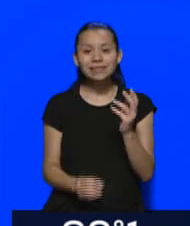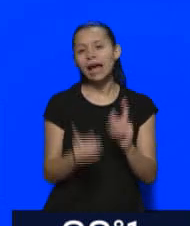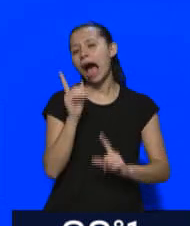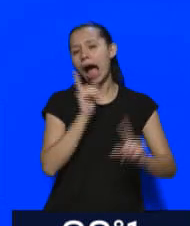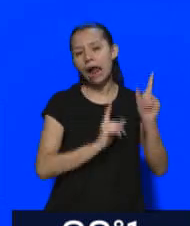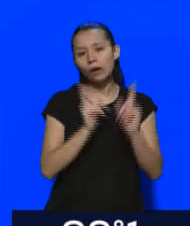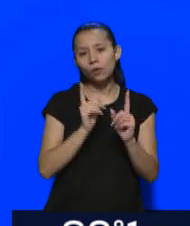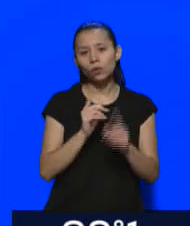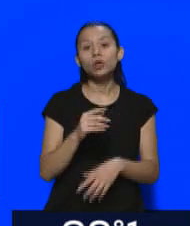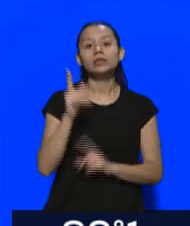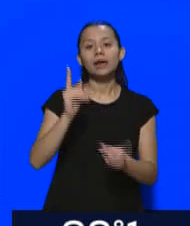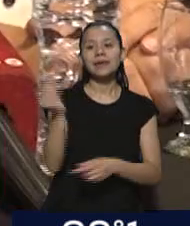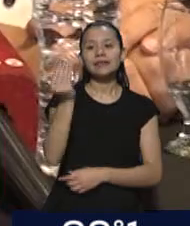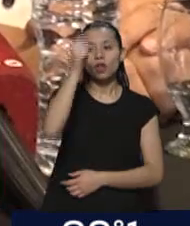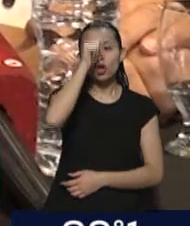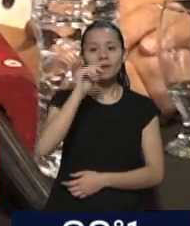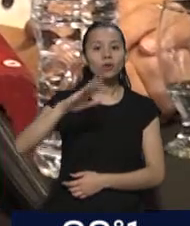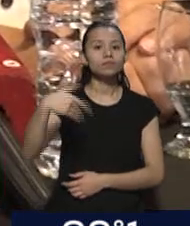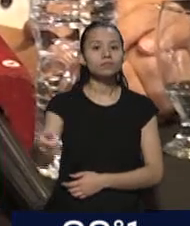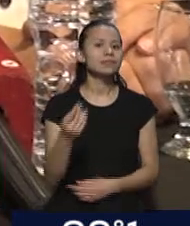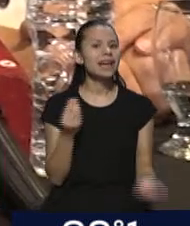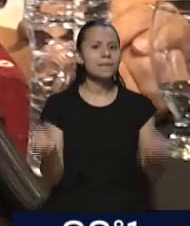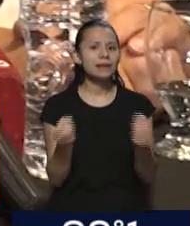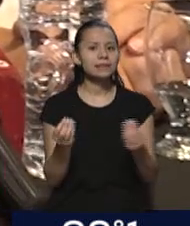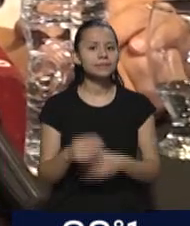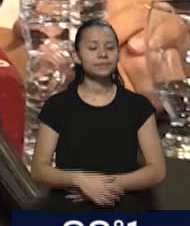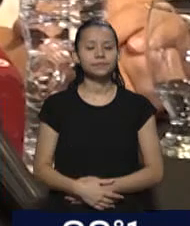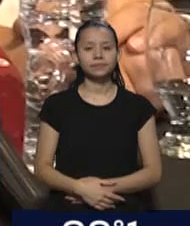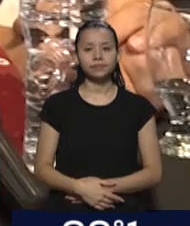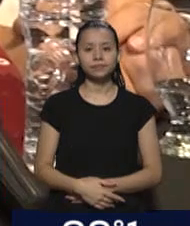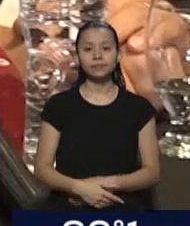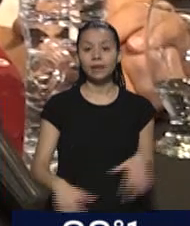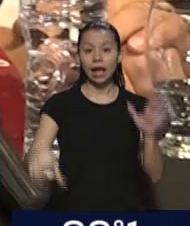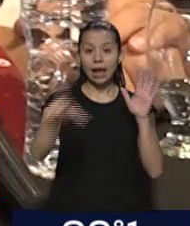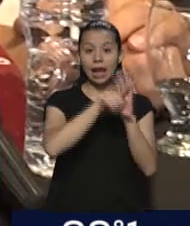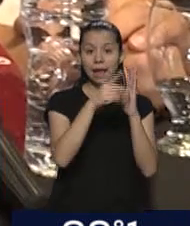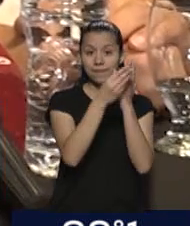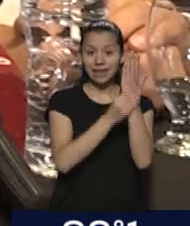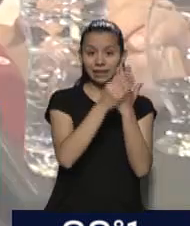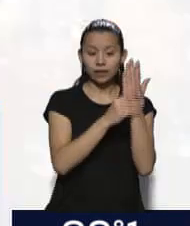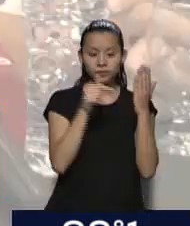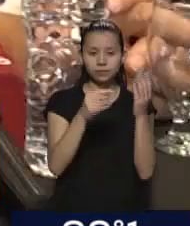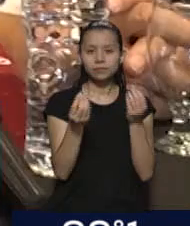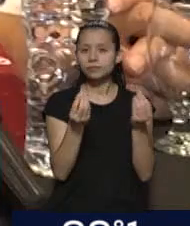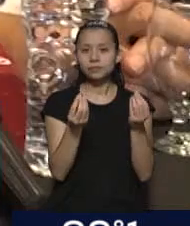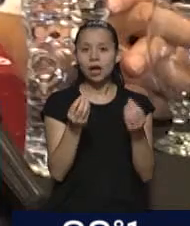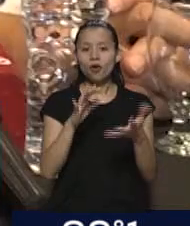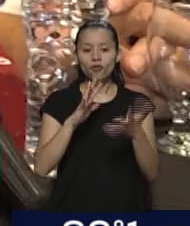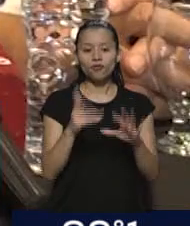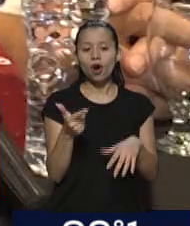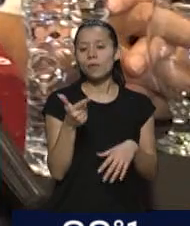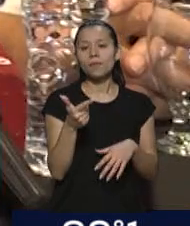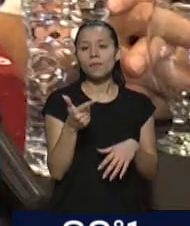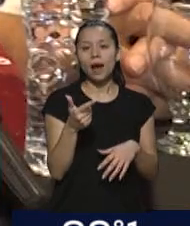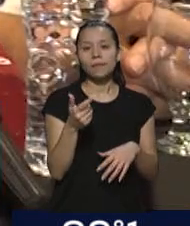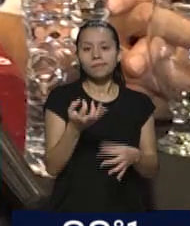ocurrir el próximo fin de semana. Esta ley del ministerio tiene un supuesto básico, que es el de la austeridad. Y me ha costado mucho